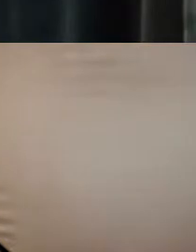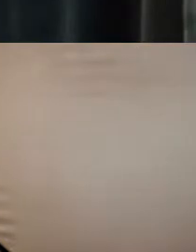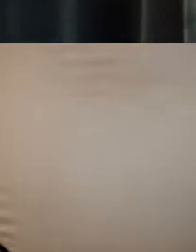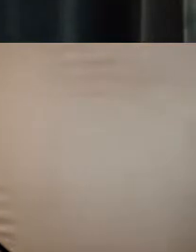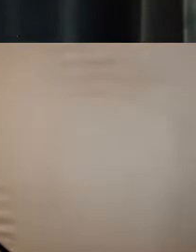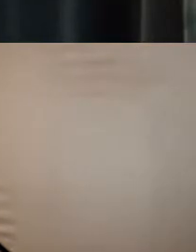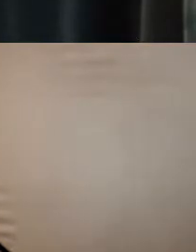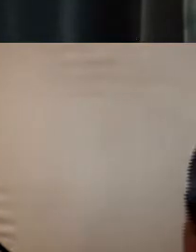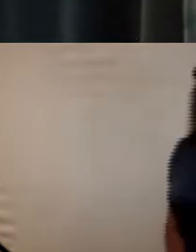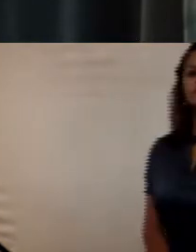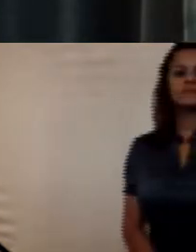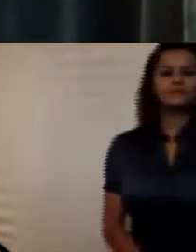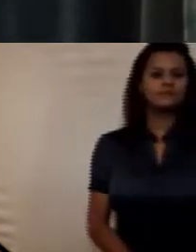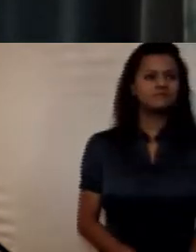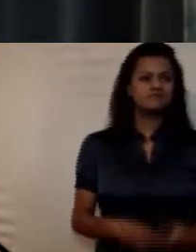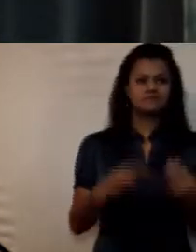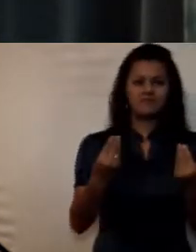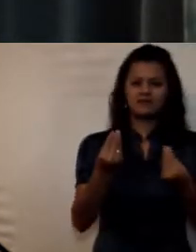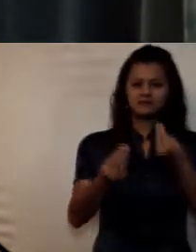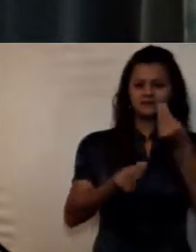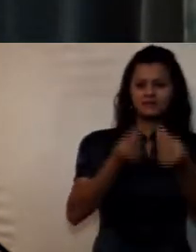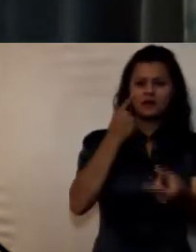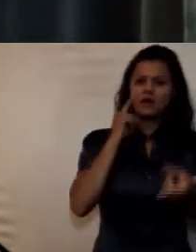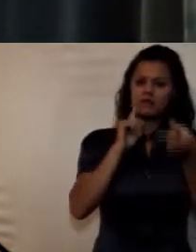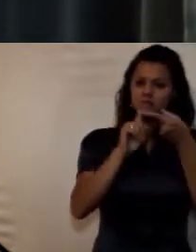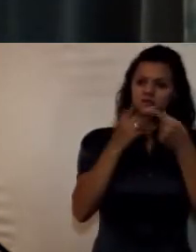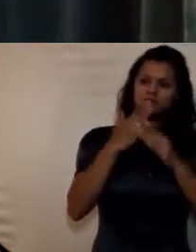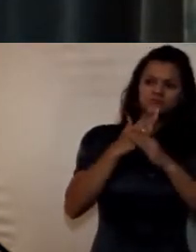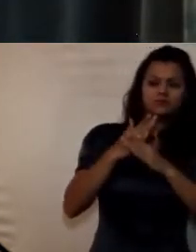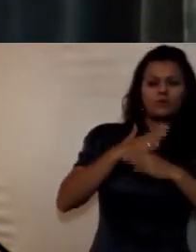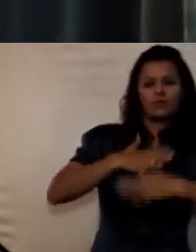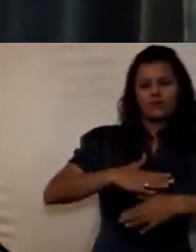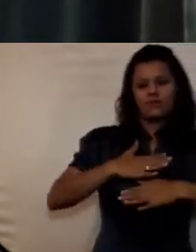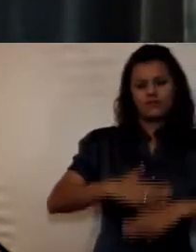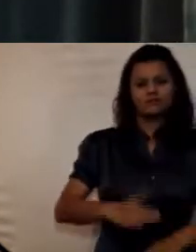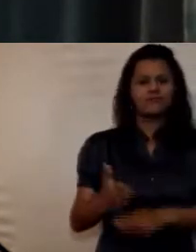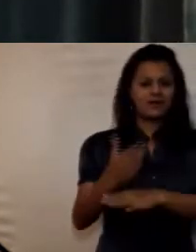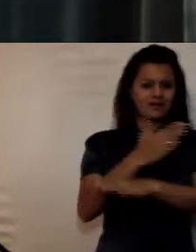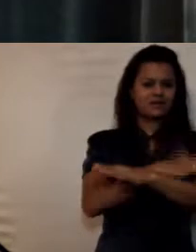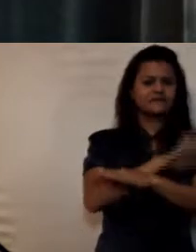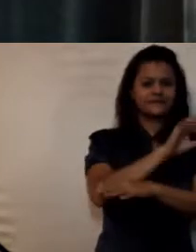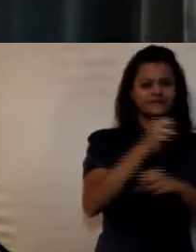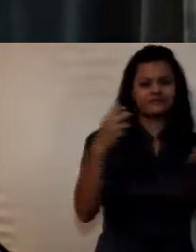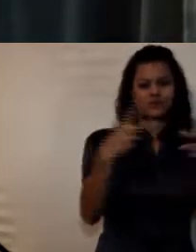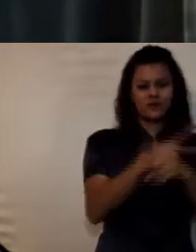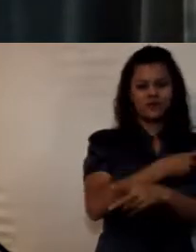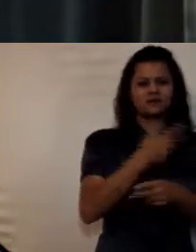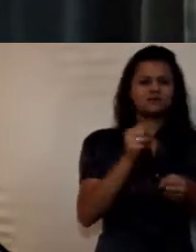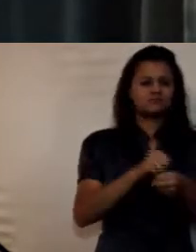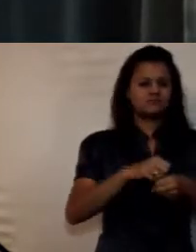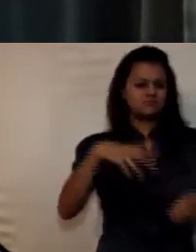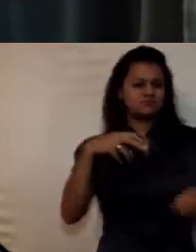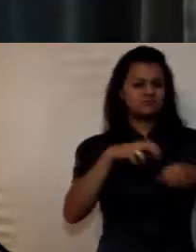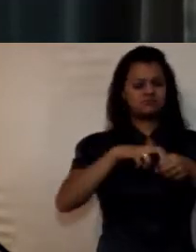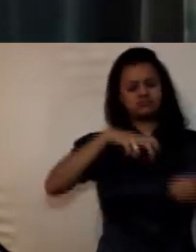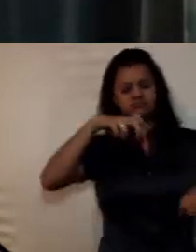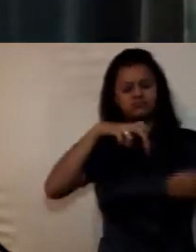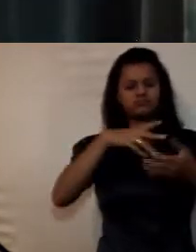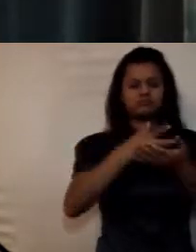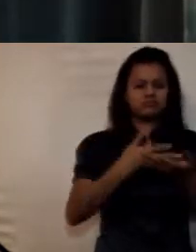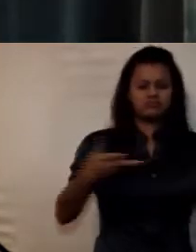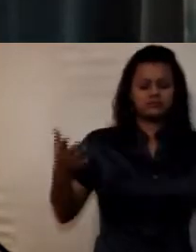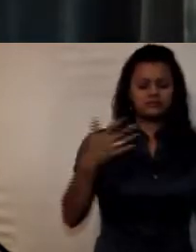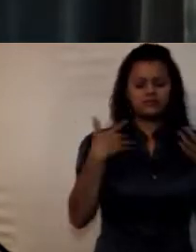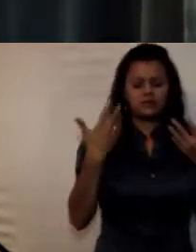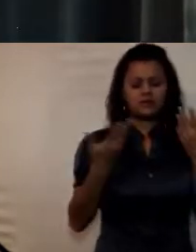el impacto que el conflicto causó no solamente en el personal de las fuerzas militares y policía nacional que fueron